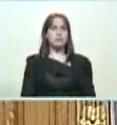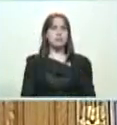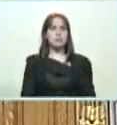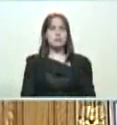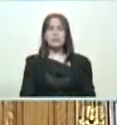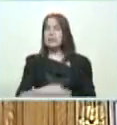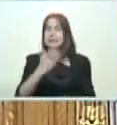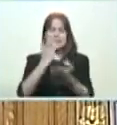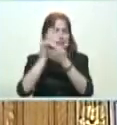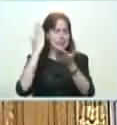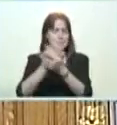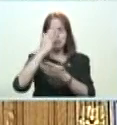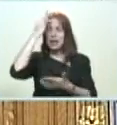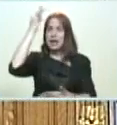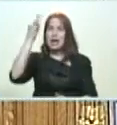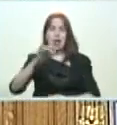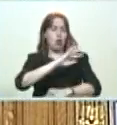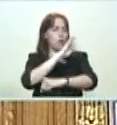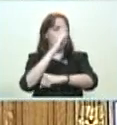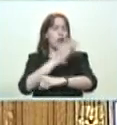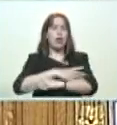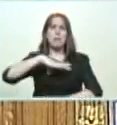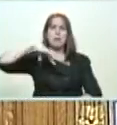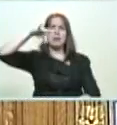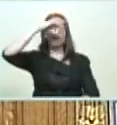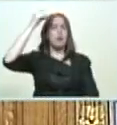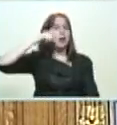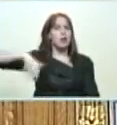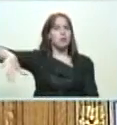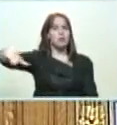Cada vez creo más en los poderes espirituales del pueblo.